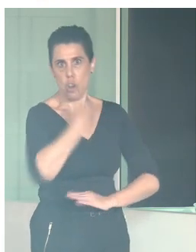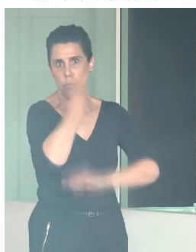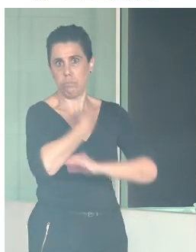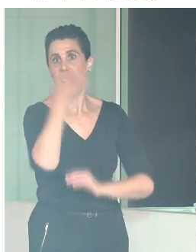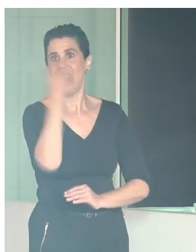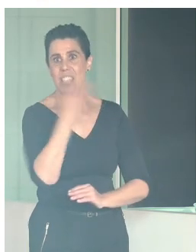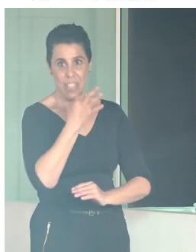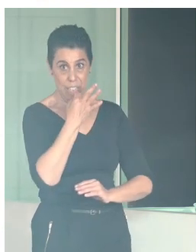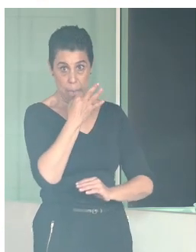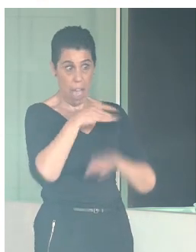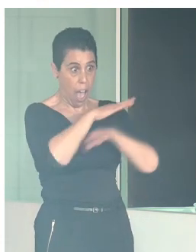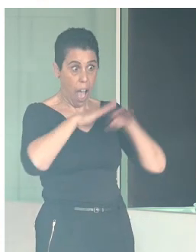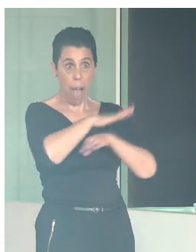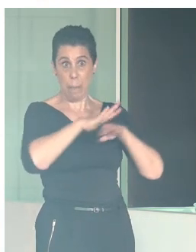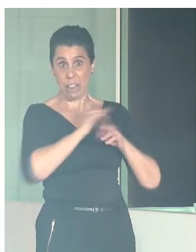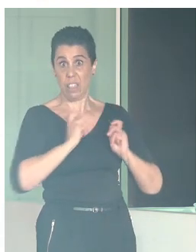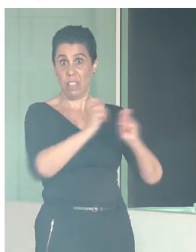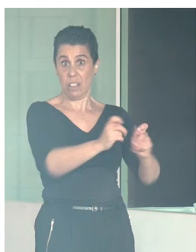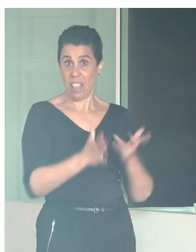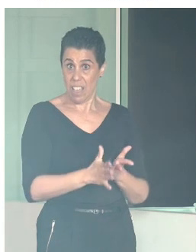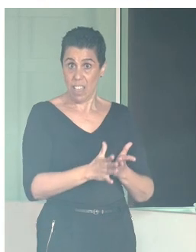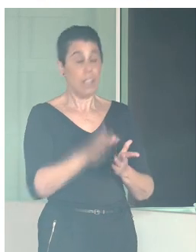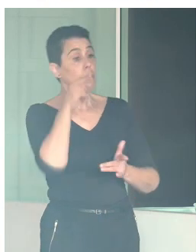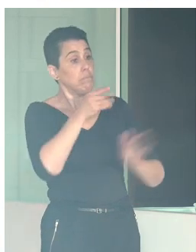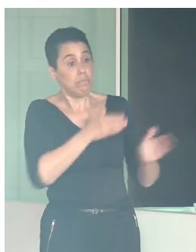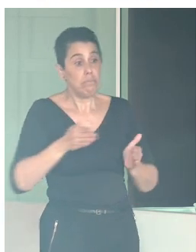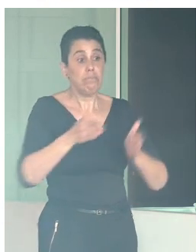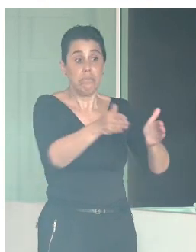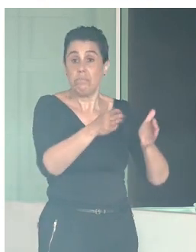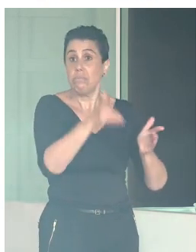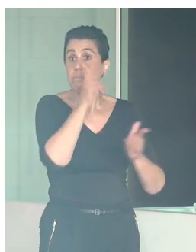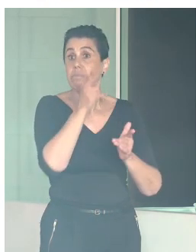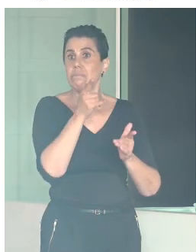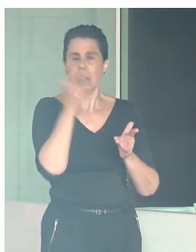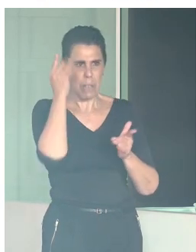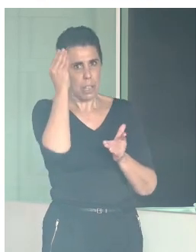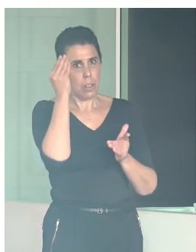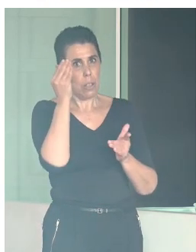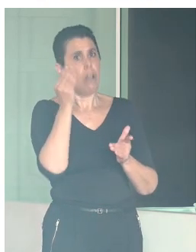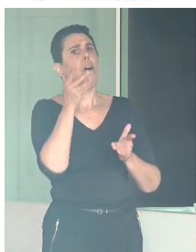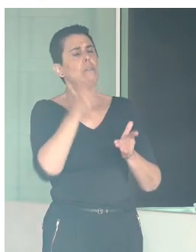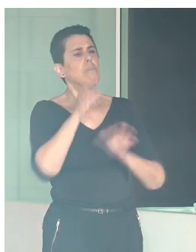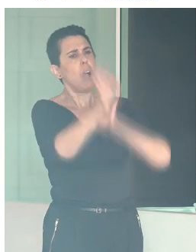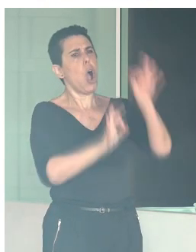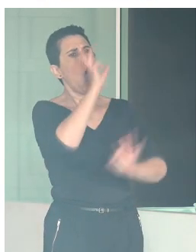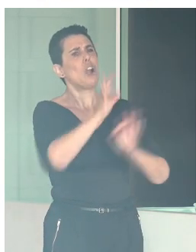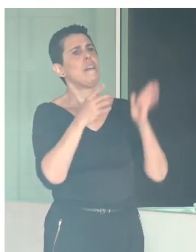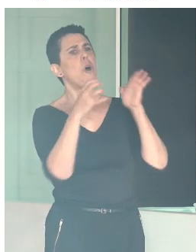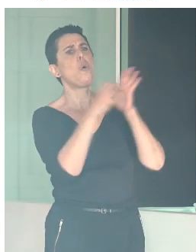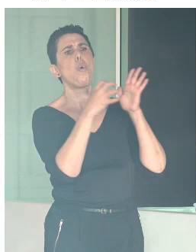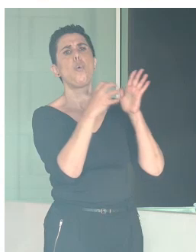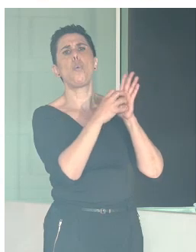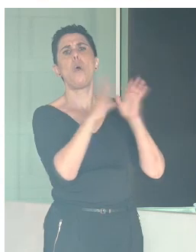las administraciones. Y en esa senda organizamos también un encuentro en Cuenca, que fue decisivo, que se